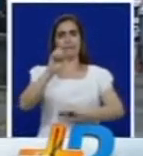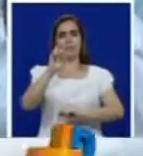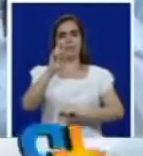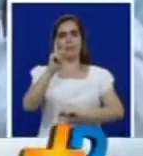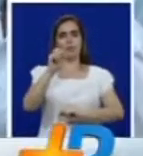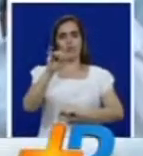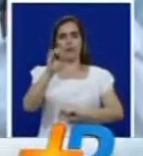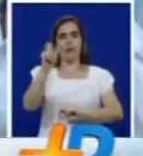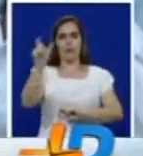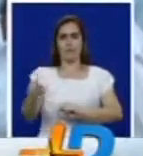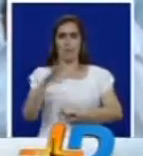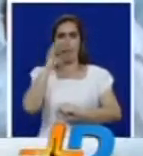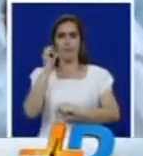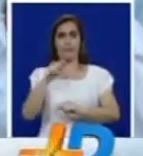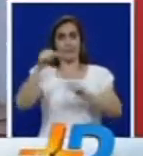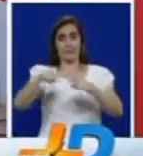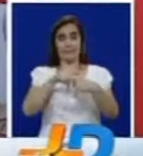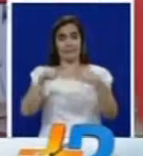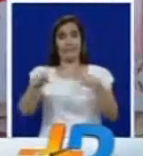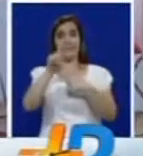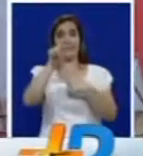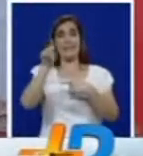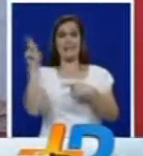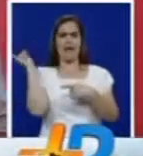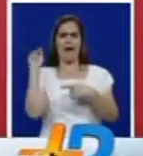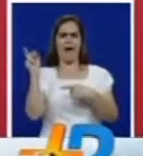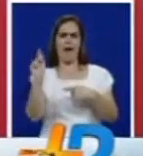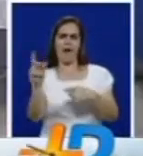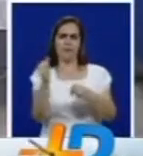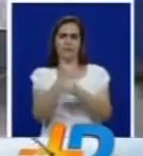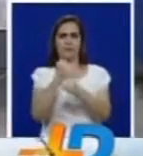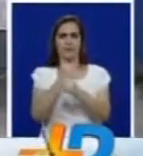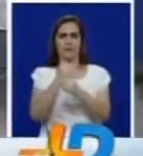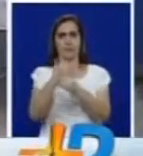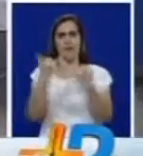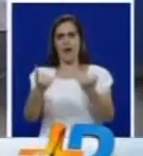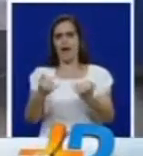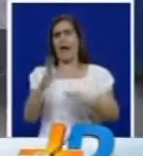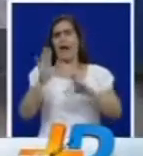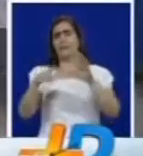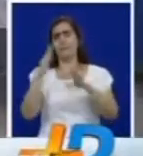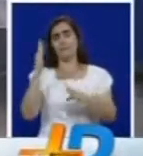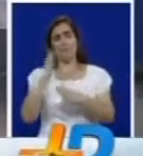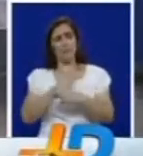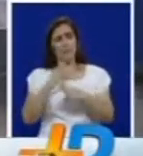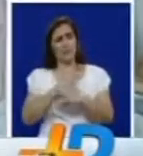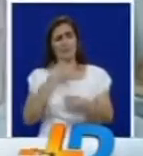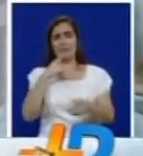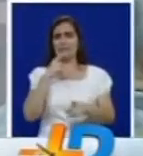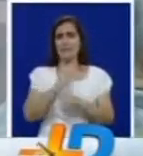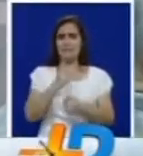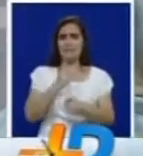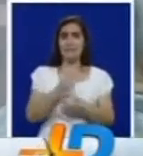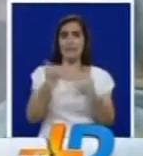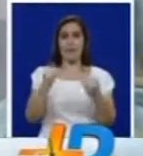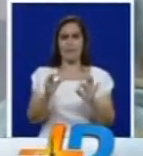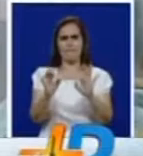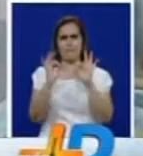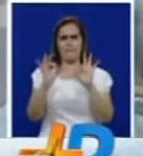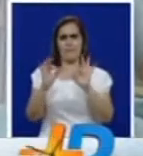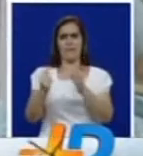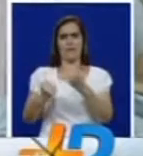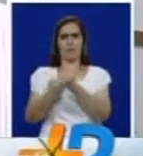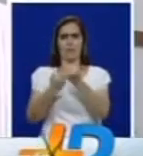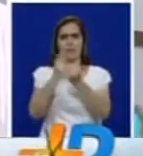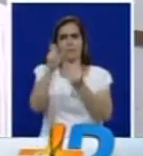hospitalario que celebró esta semana sus 66 años de historia ha superado grandes dificultades optimizando los servicios que presta a sus